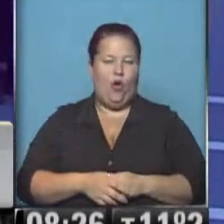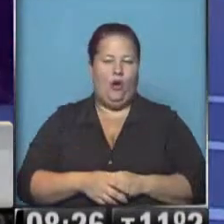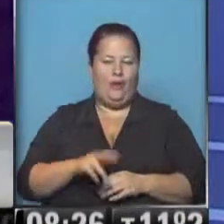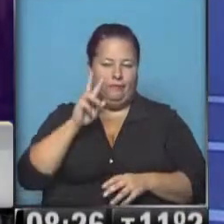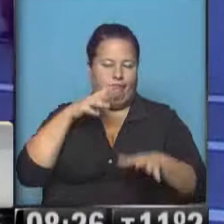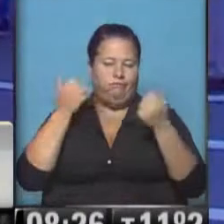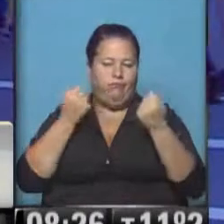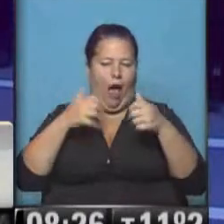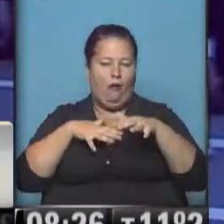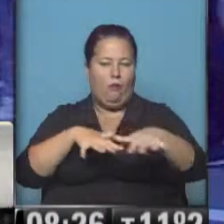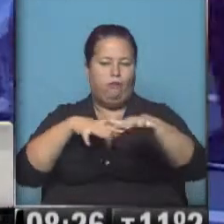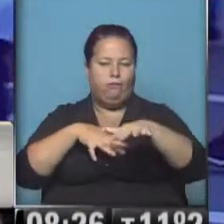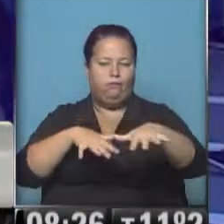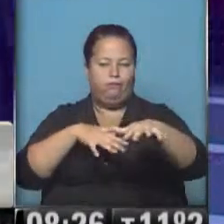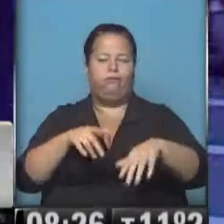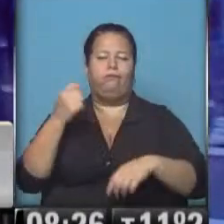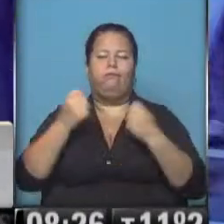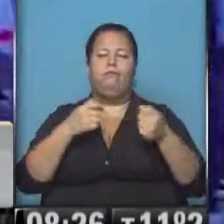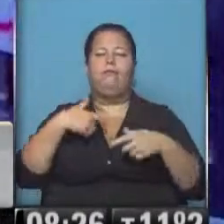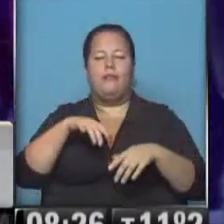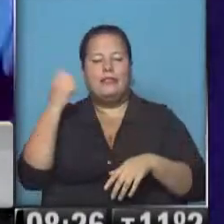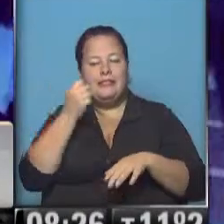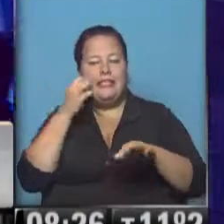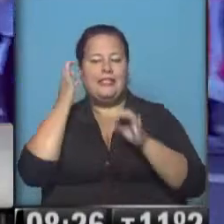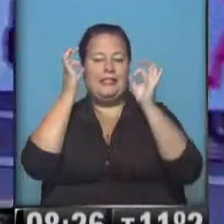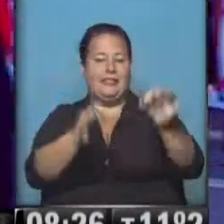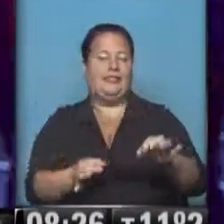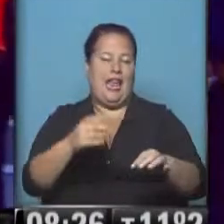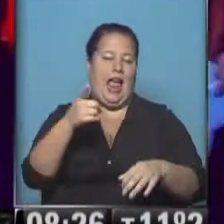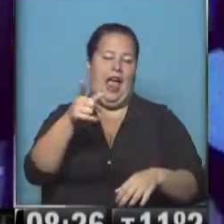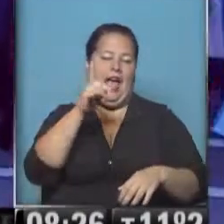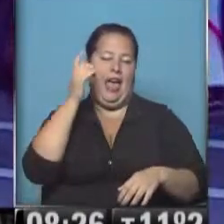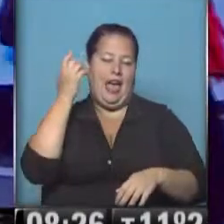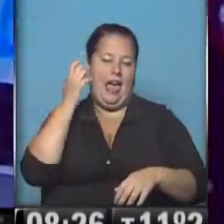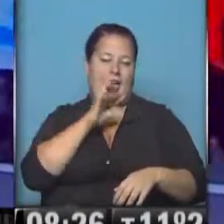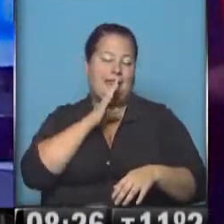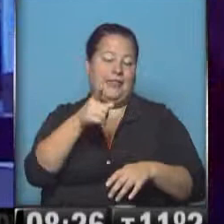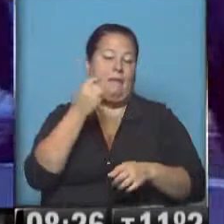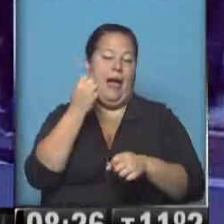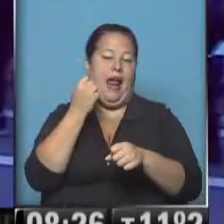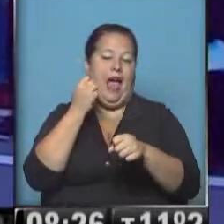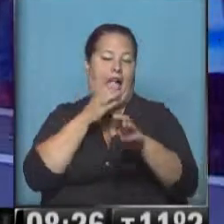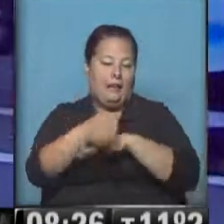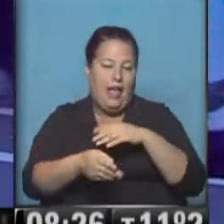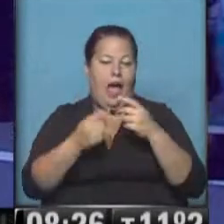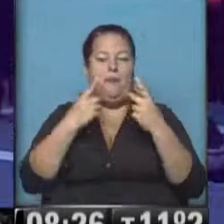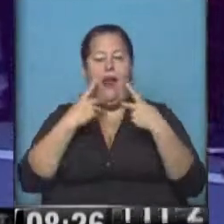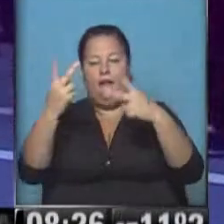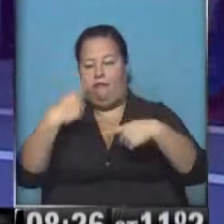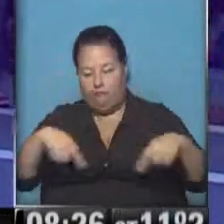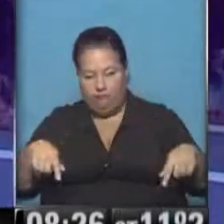gran caudal de vehículos que están tratando de ingresar para llegar a horario a sus respectivos check-in y vuelos, etc.